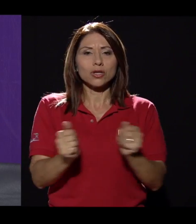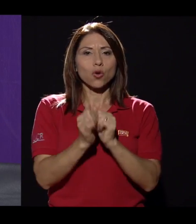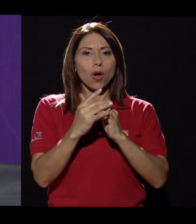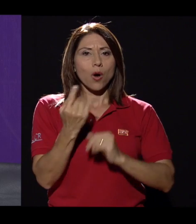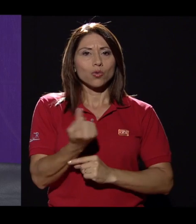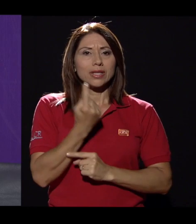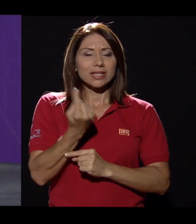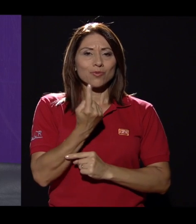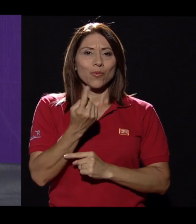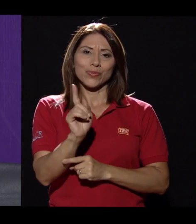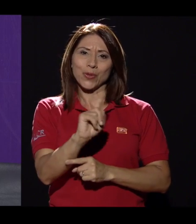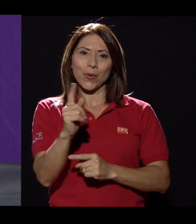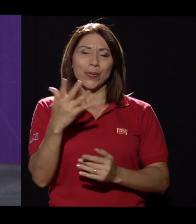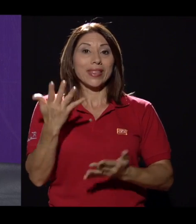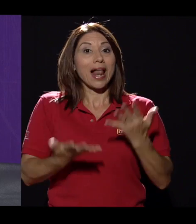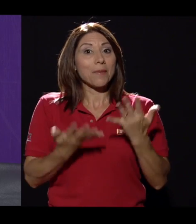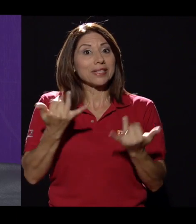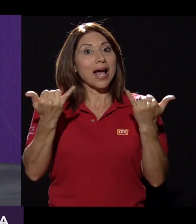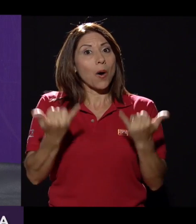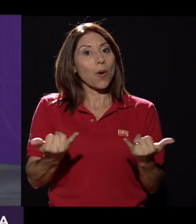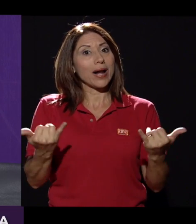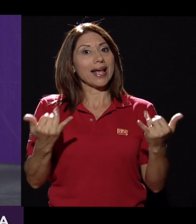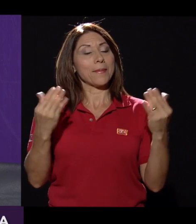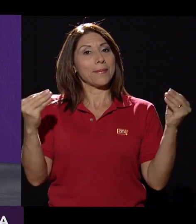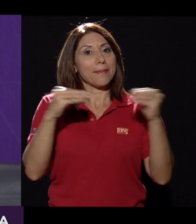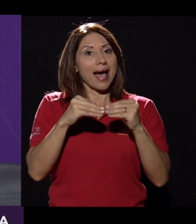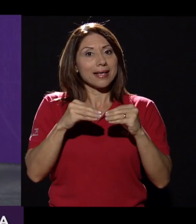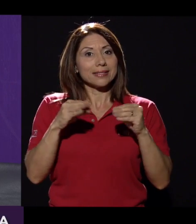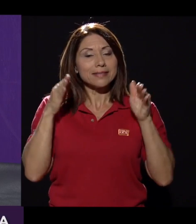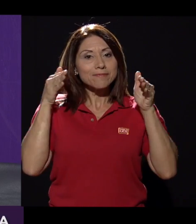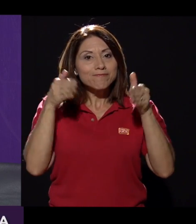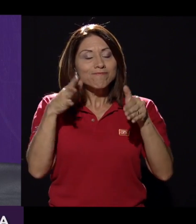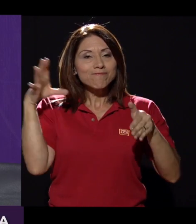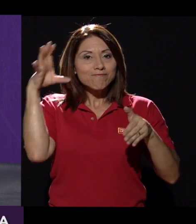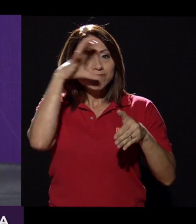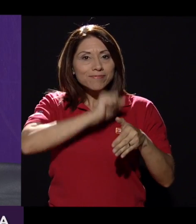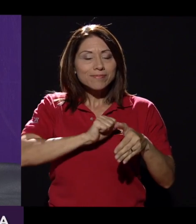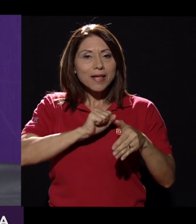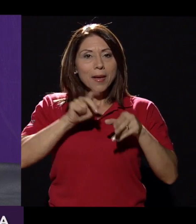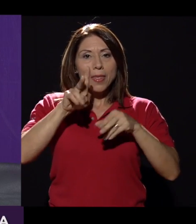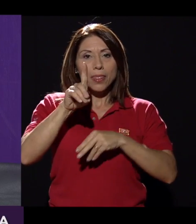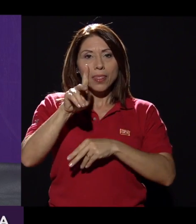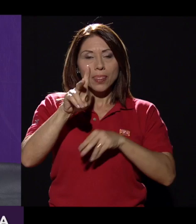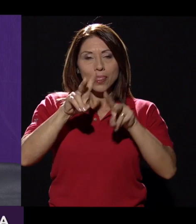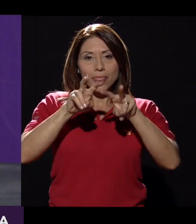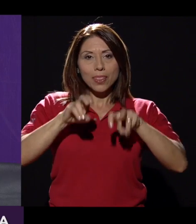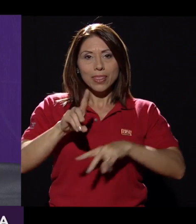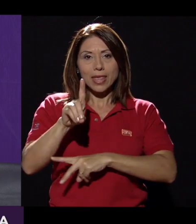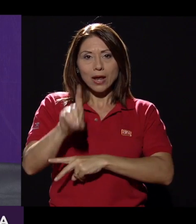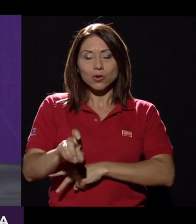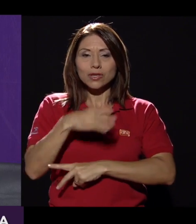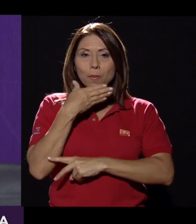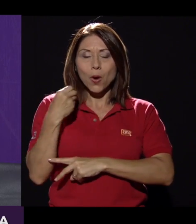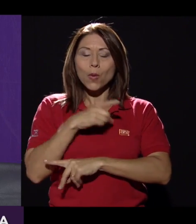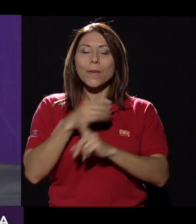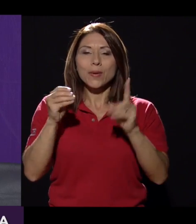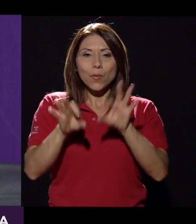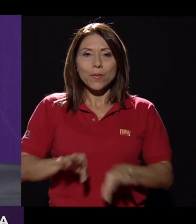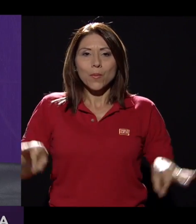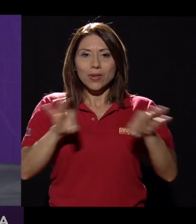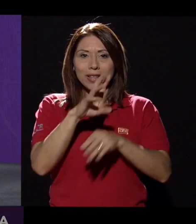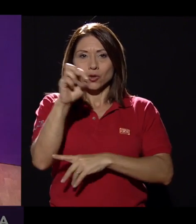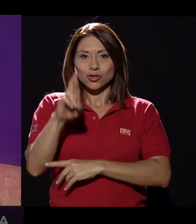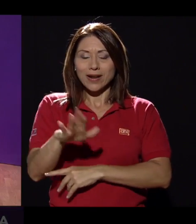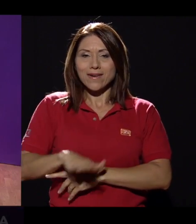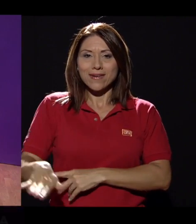sino que puede ser que se estén y es nuestra esperanza que se estén diagnosticando mejor, pero sí sería muy importante que en Costa Rica pues hubiera esas